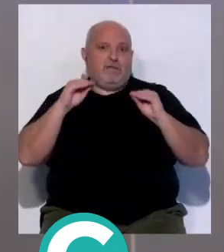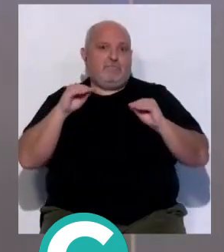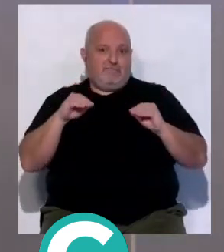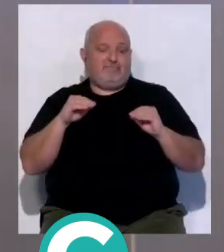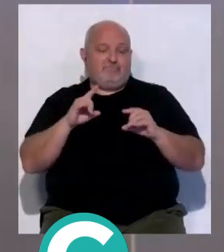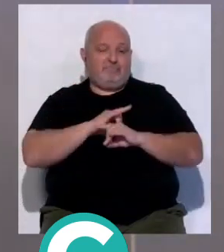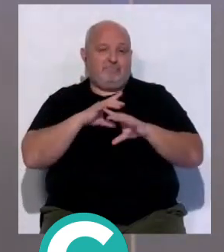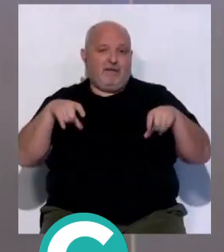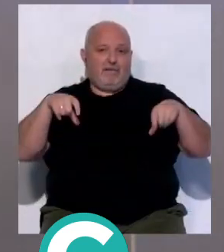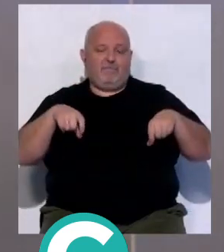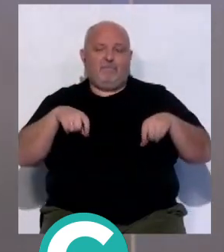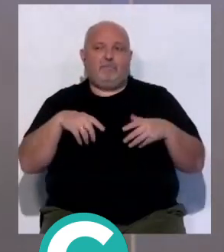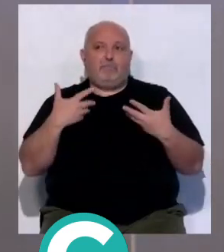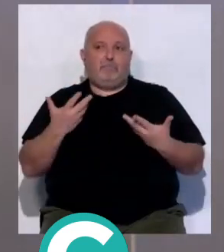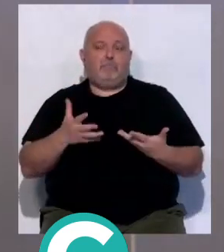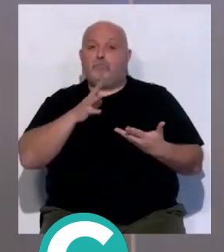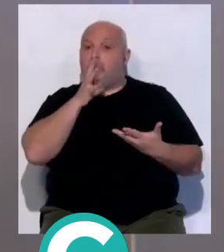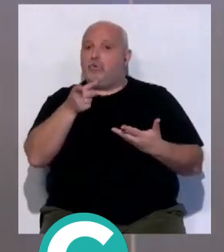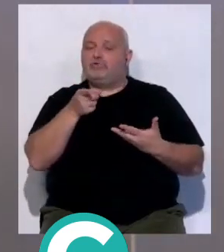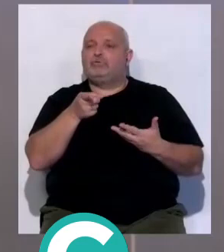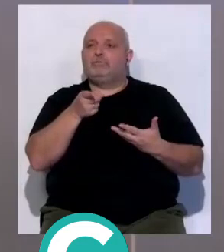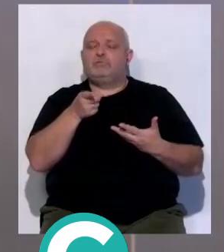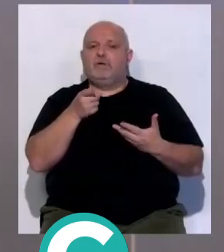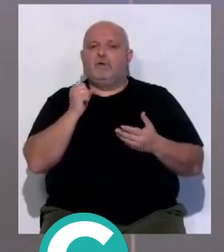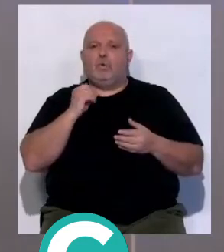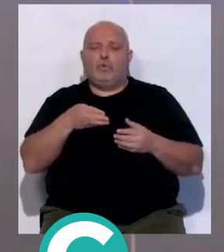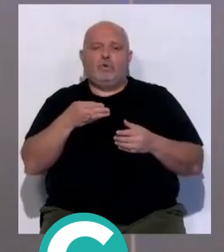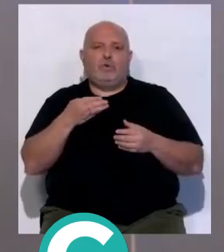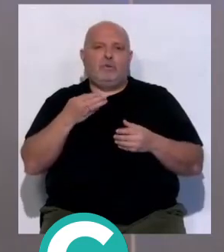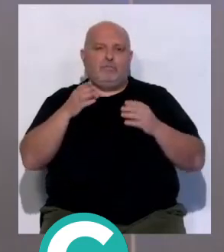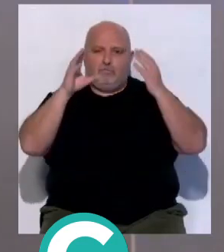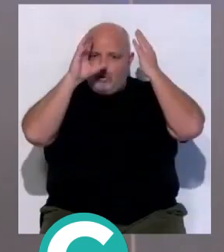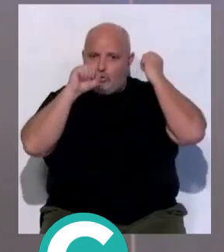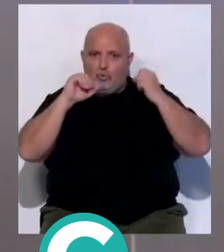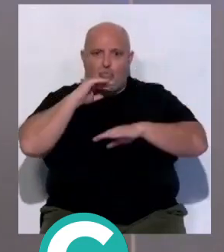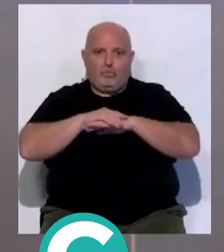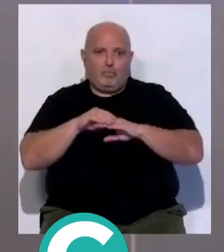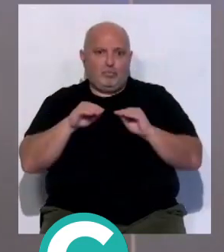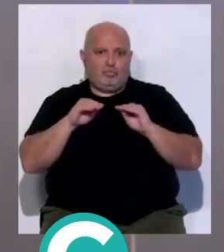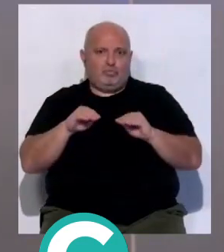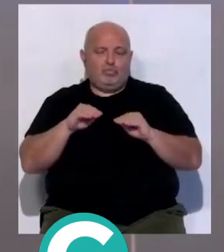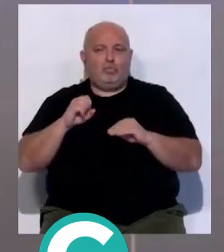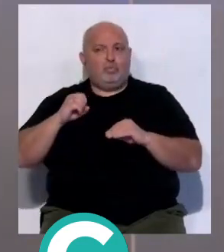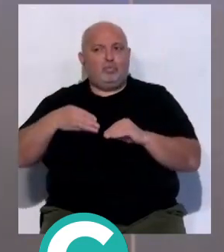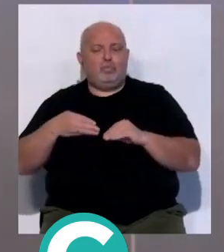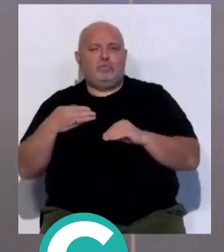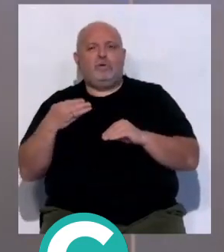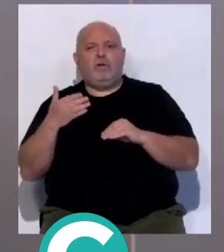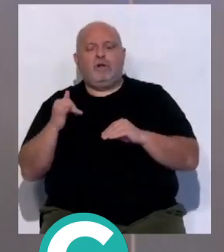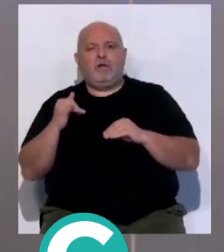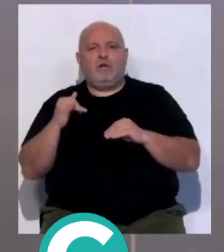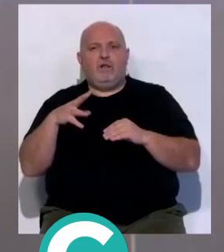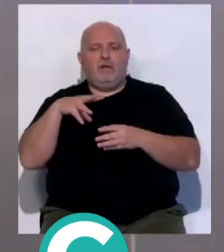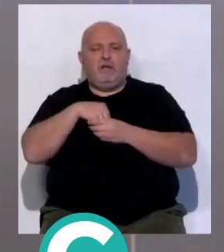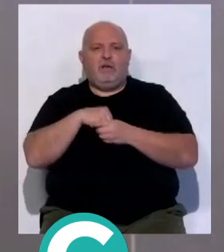el campo, con lo cual, indiscutiblemente, los clubes tienen un protocolo que cumplir, los clubes entre